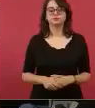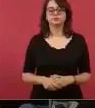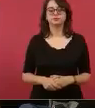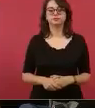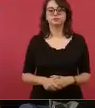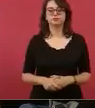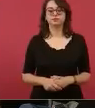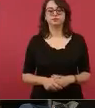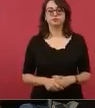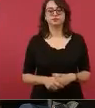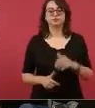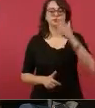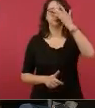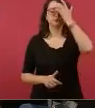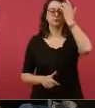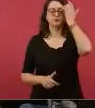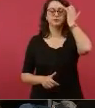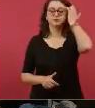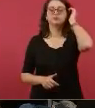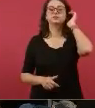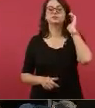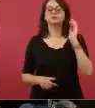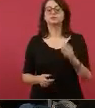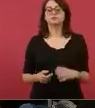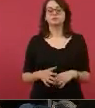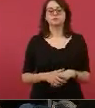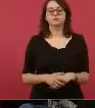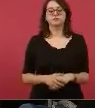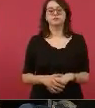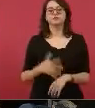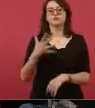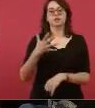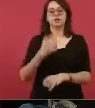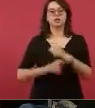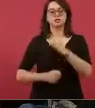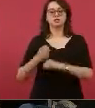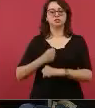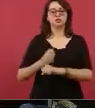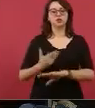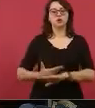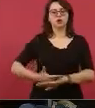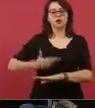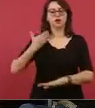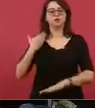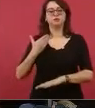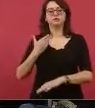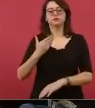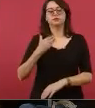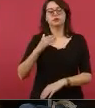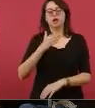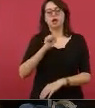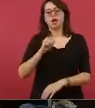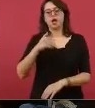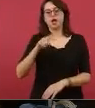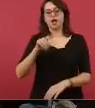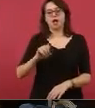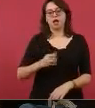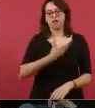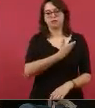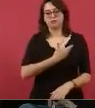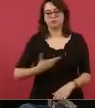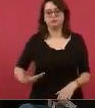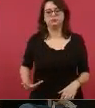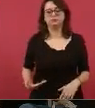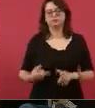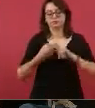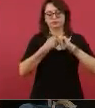Al inicio de la administración del licenciado Andrés Manuel López Obrador, presidente de México, se encontró que la